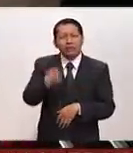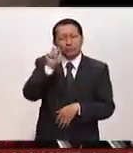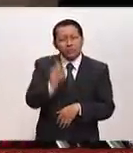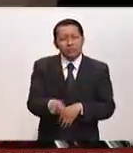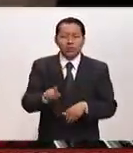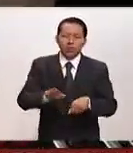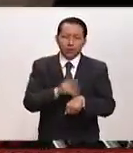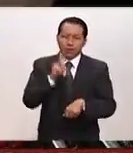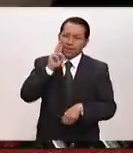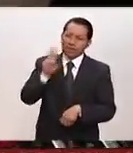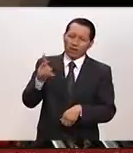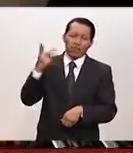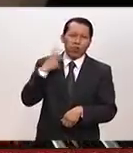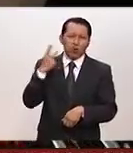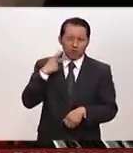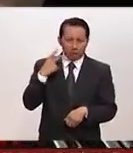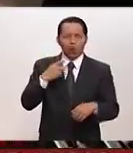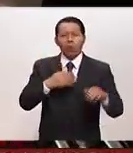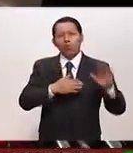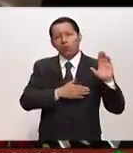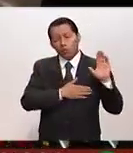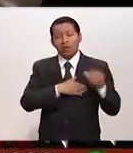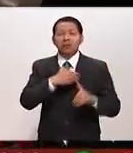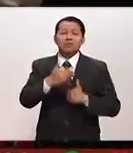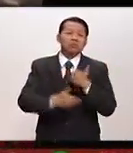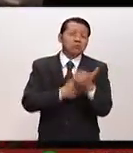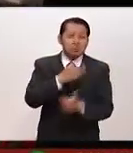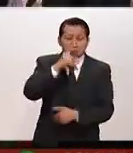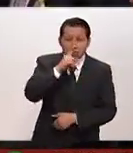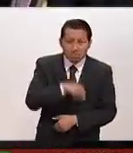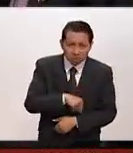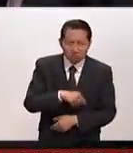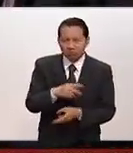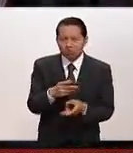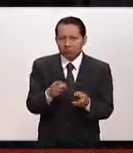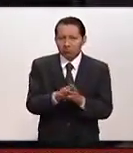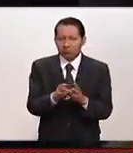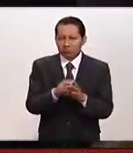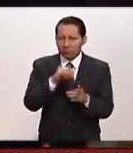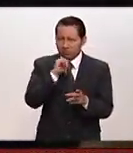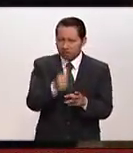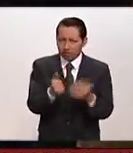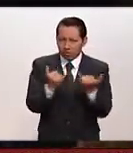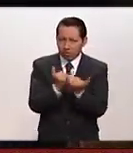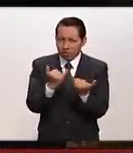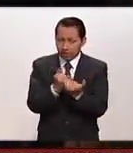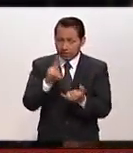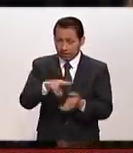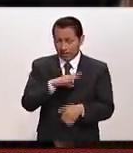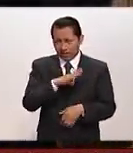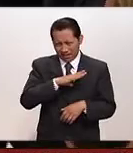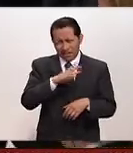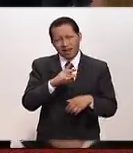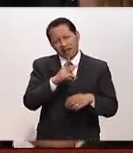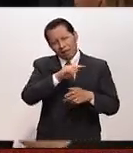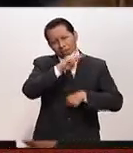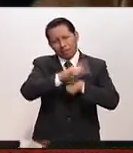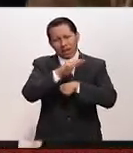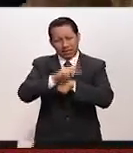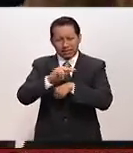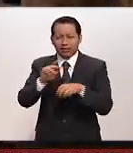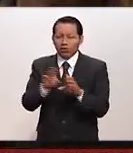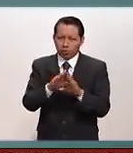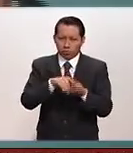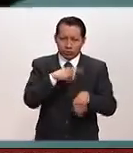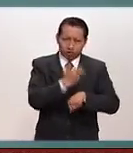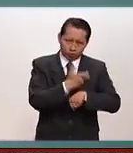prometen y otros hacen como que creen que lo que prometen el electorado. Y más en países donde han sufrido crisis tan recurrentes como en Estados